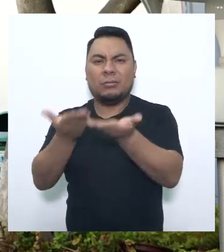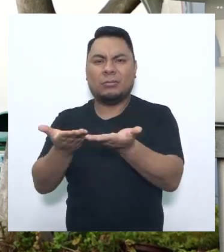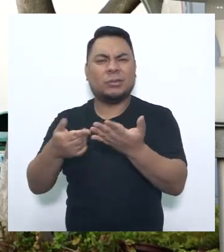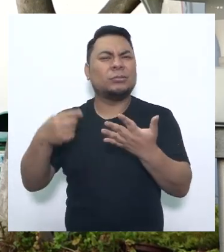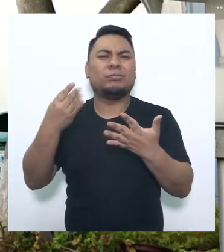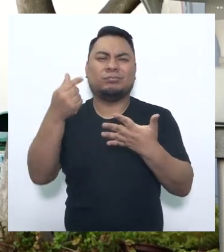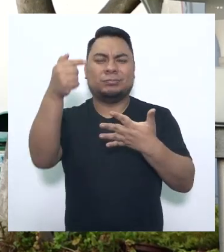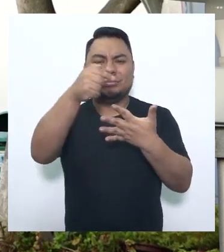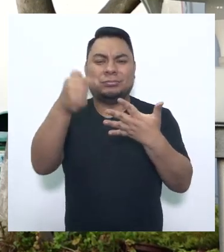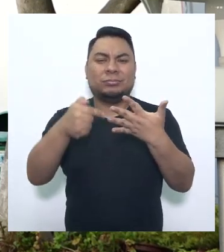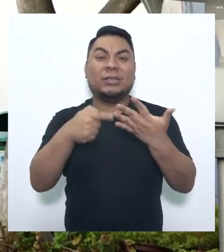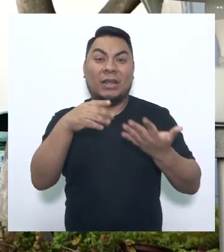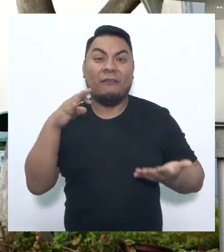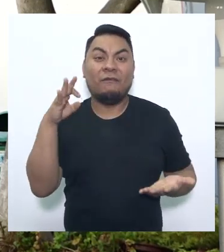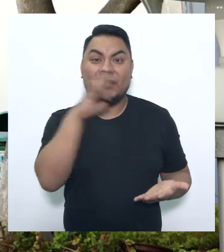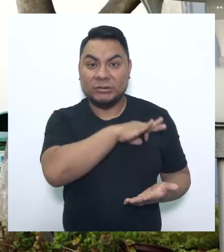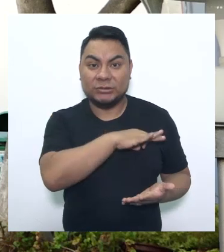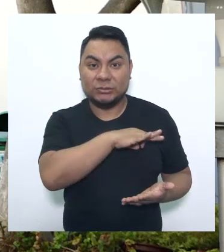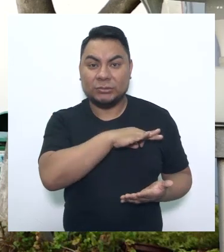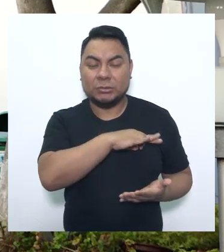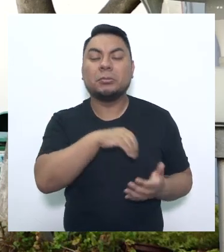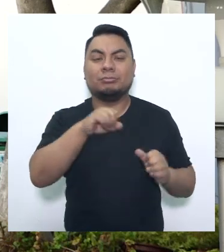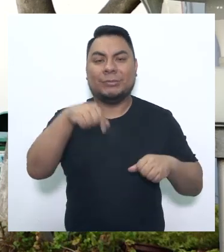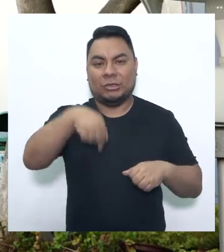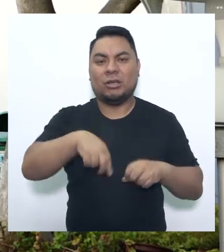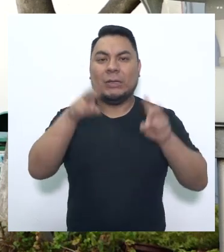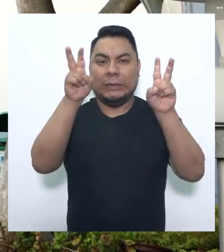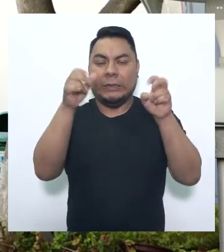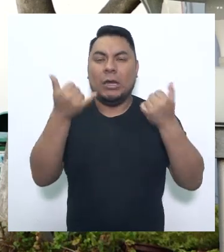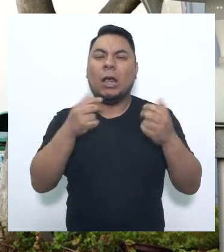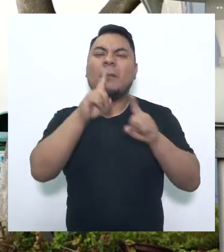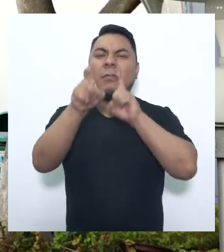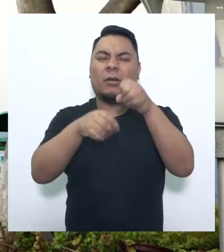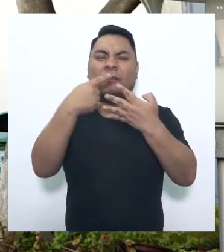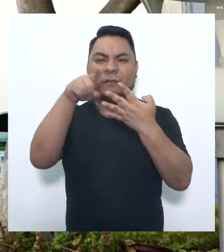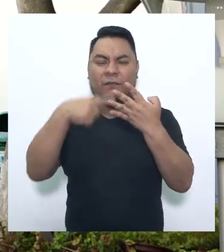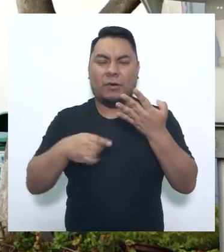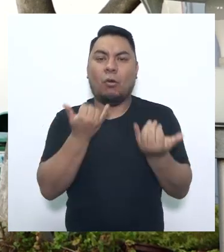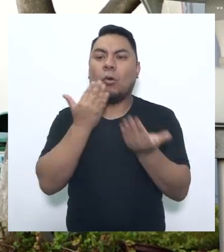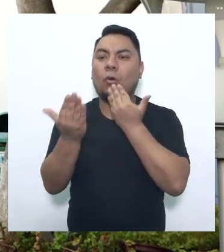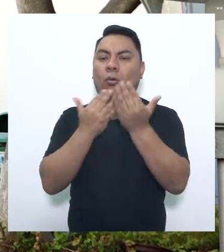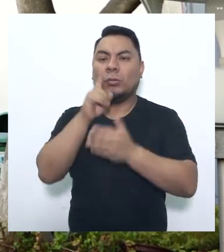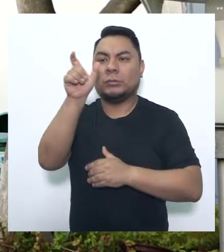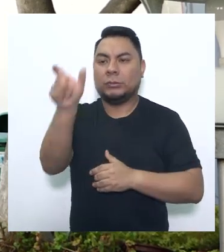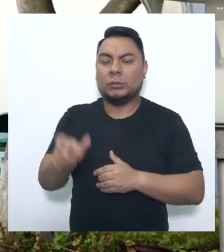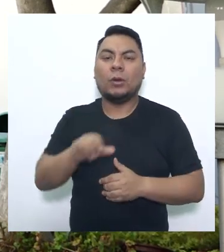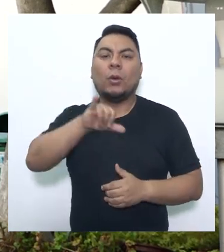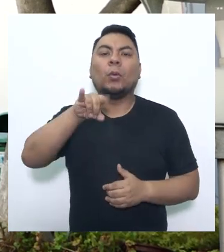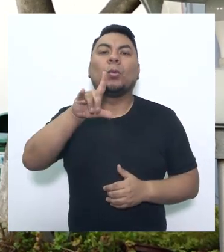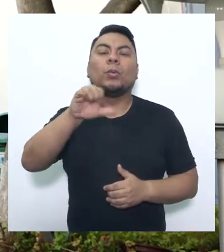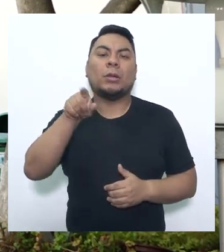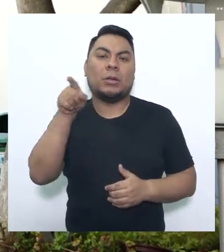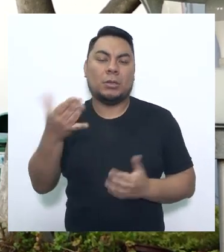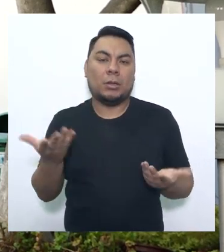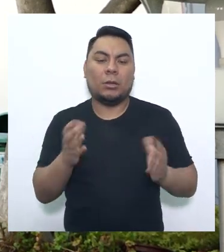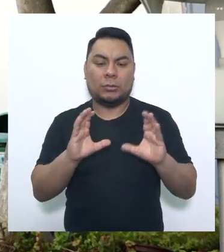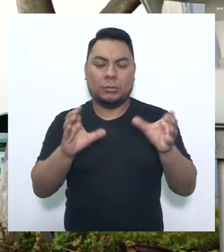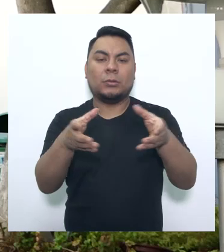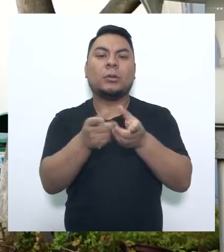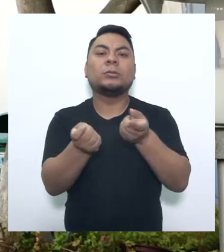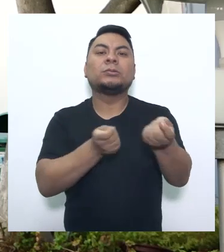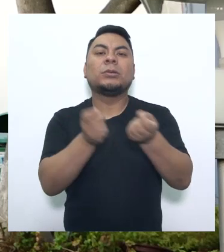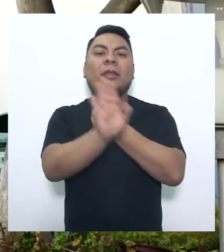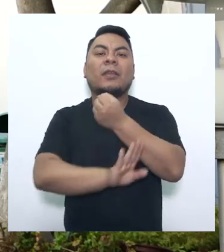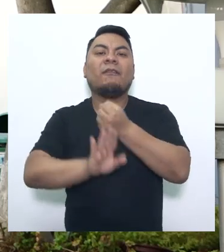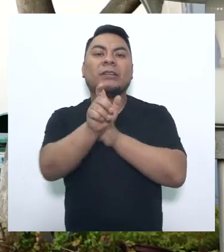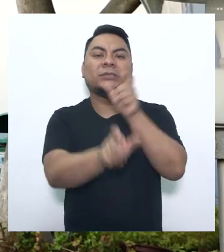pueden considerar estafa? Esta y otras preguntas las absolvemos hoy con la doctora Julia Nalbarte, de la Dirección General de